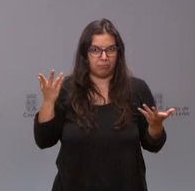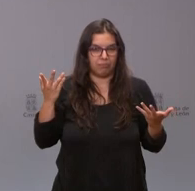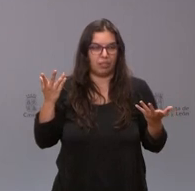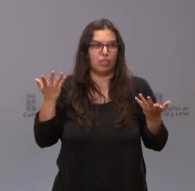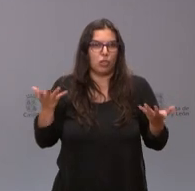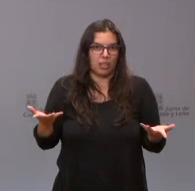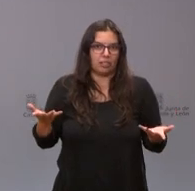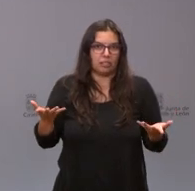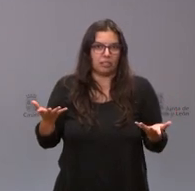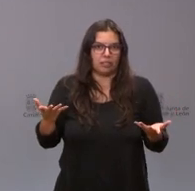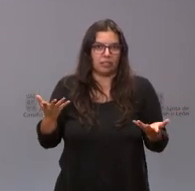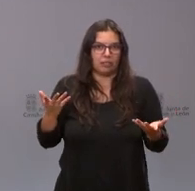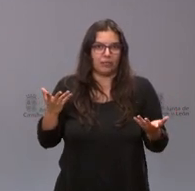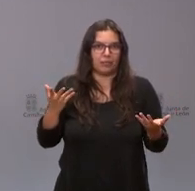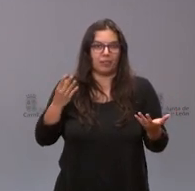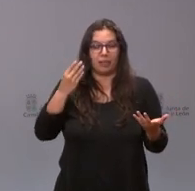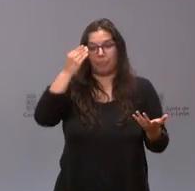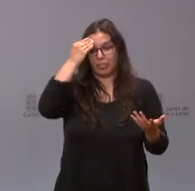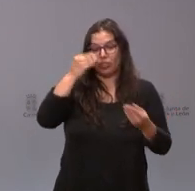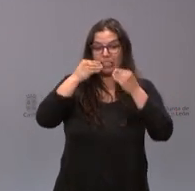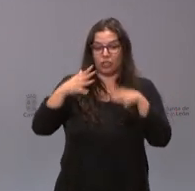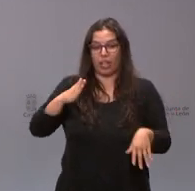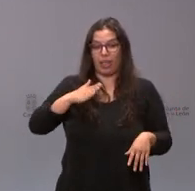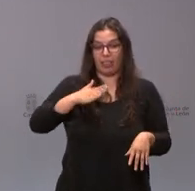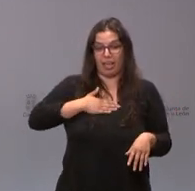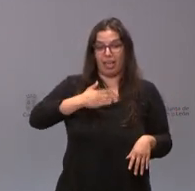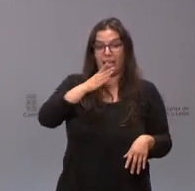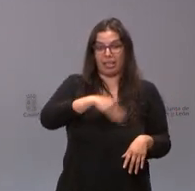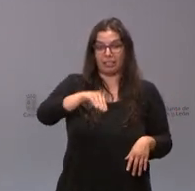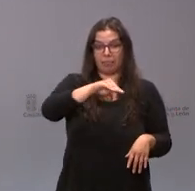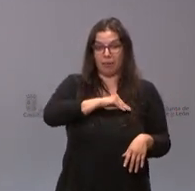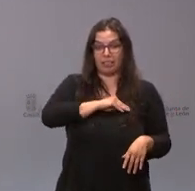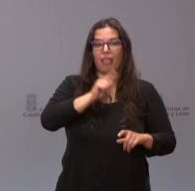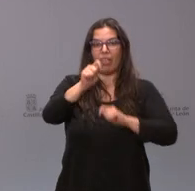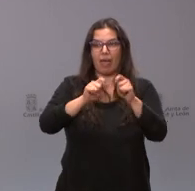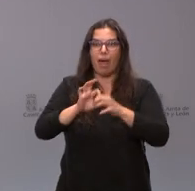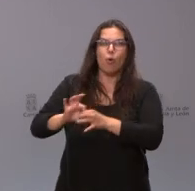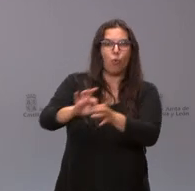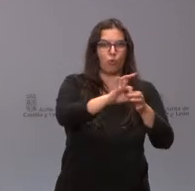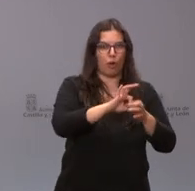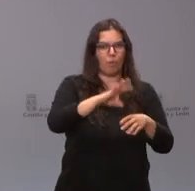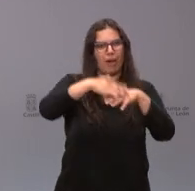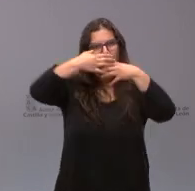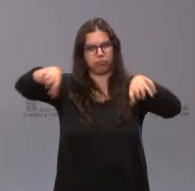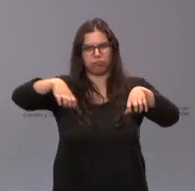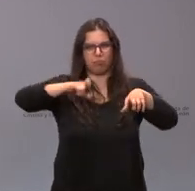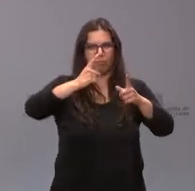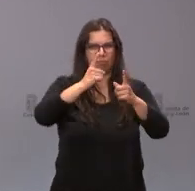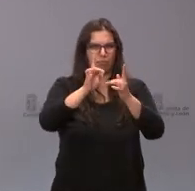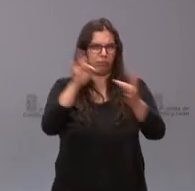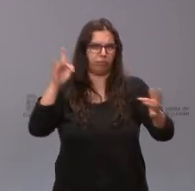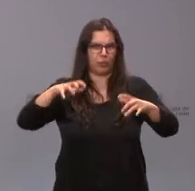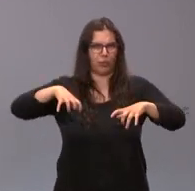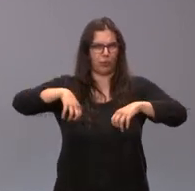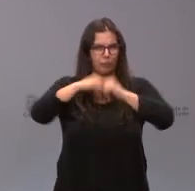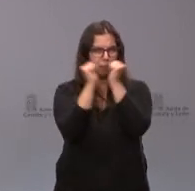de que la historia de los españoles sea un elemento de unión y un elemento de integración y un